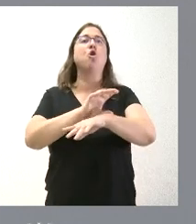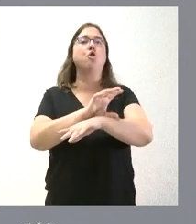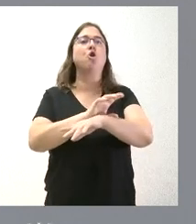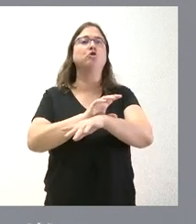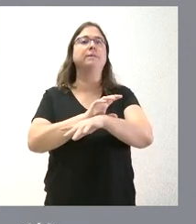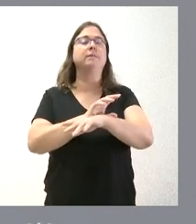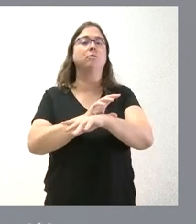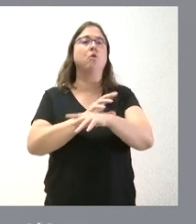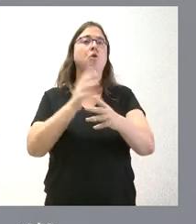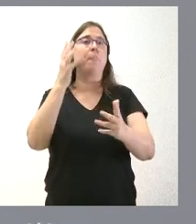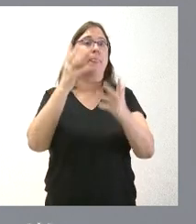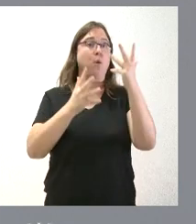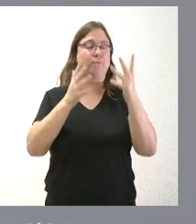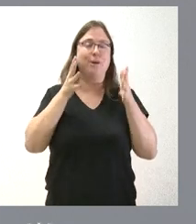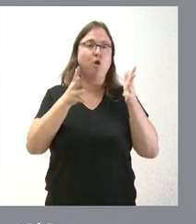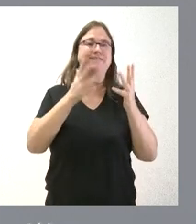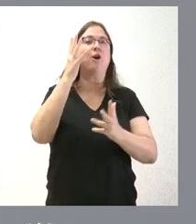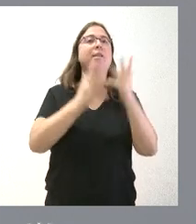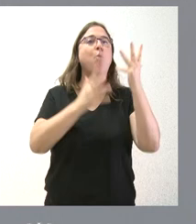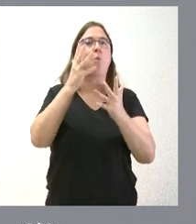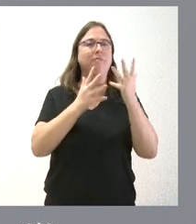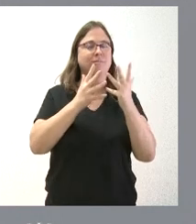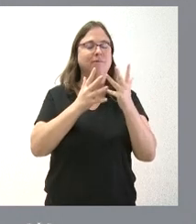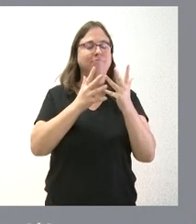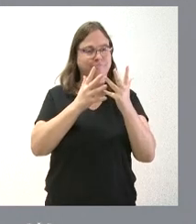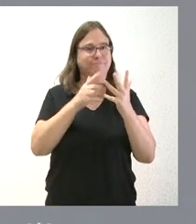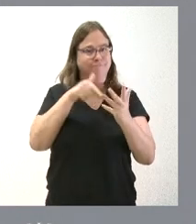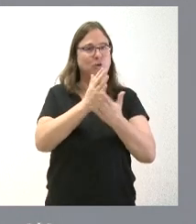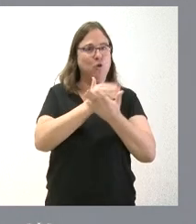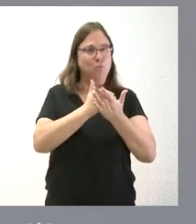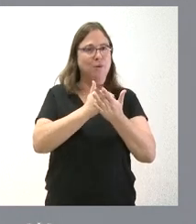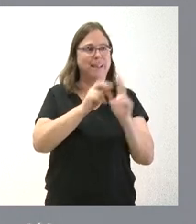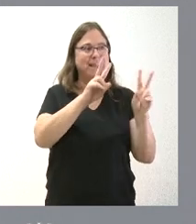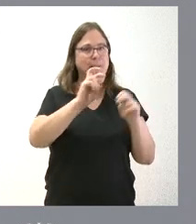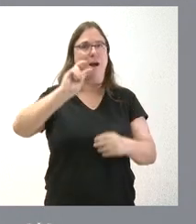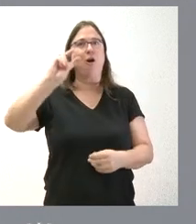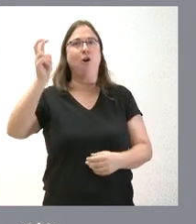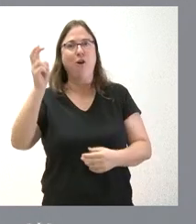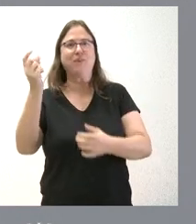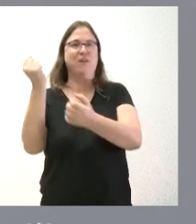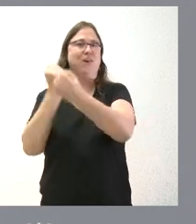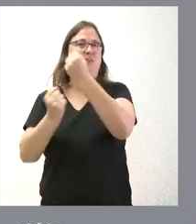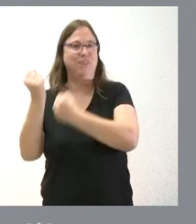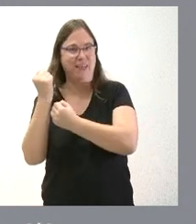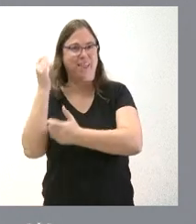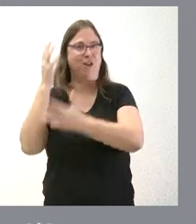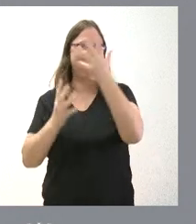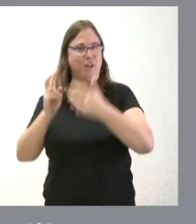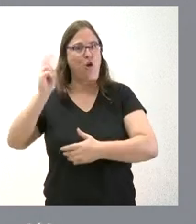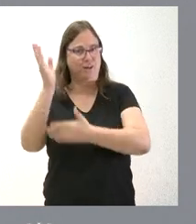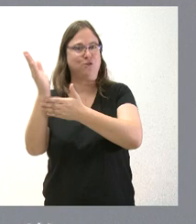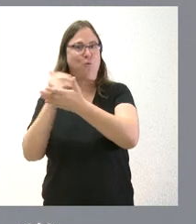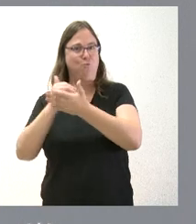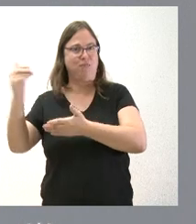Castilla y León es noticia de nuestra comunidad por este tipo de cuestiones que, en otras, lo son por los aspectos financieros o contables. En otras